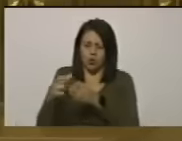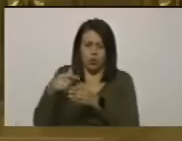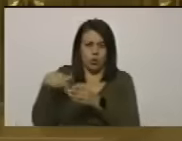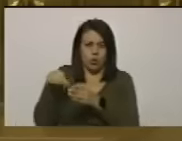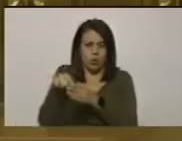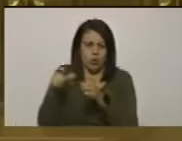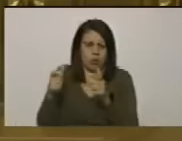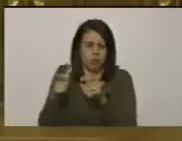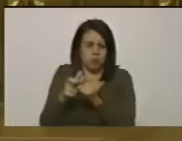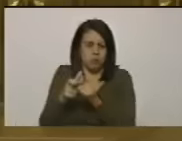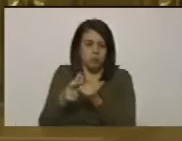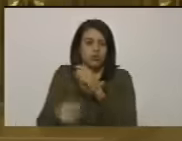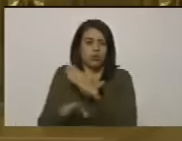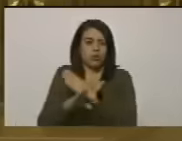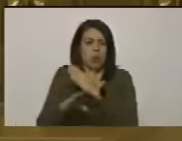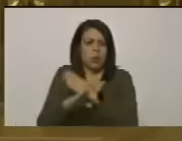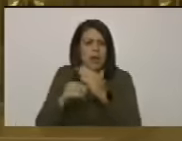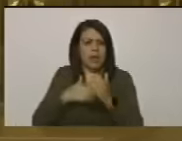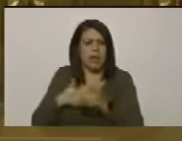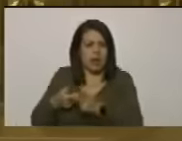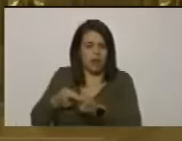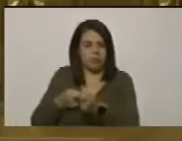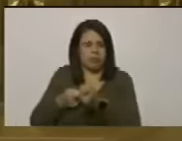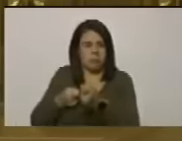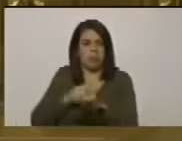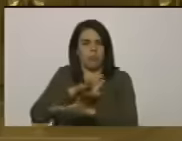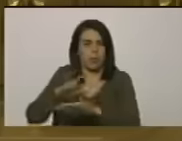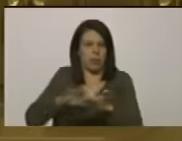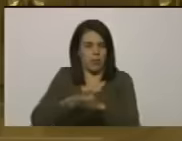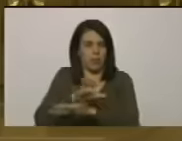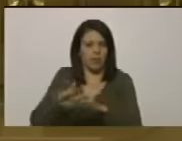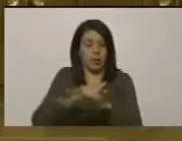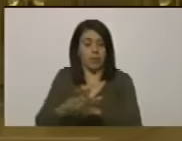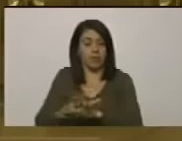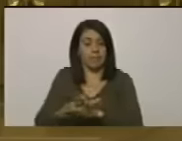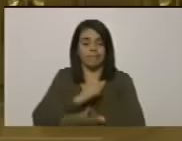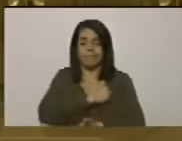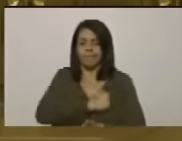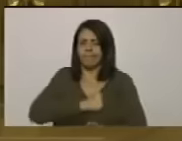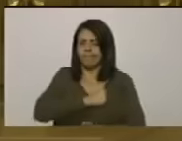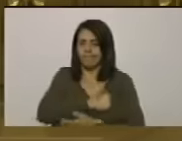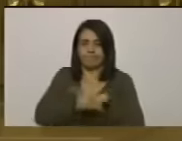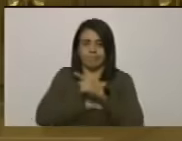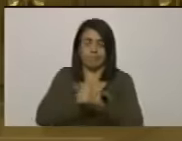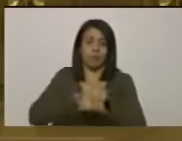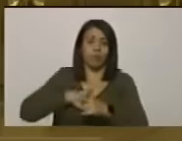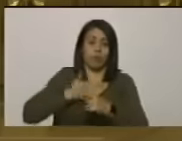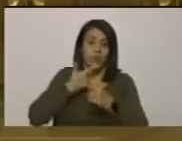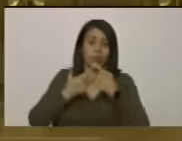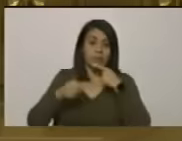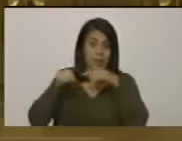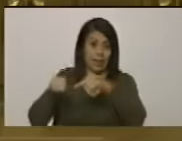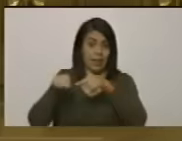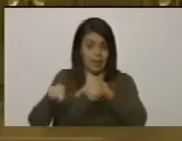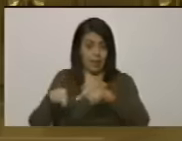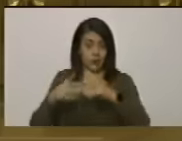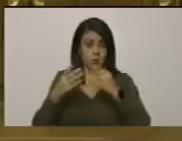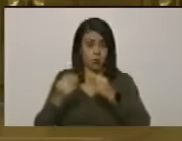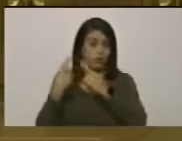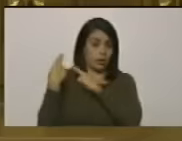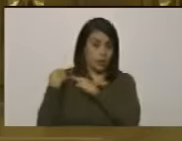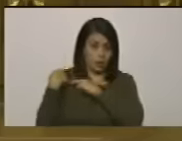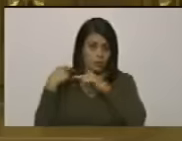oposición todavía persiste en ese afán y por eso nosotros le podemos decir con mucha